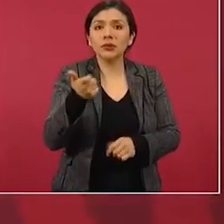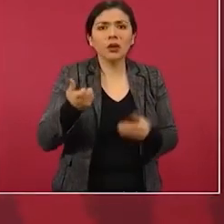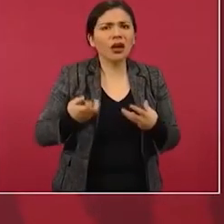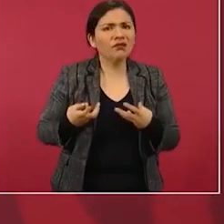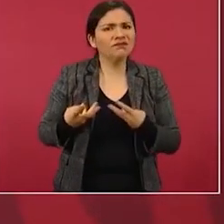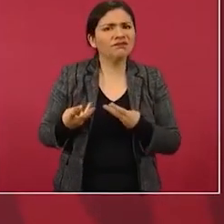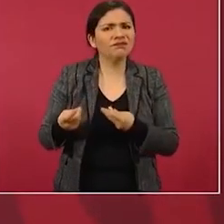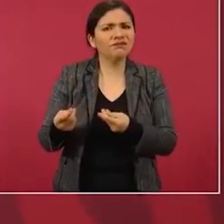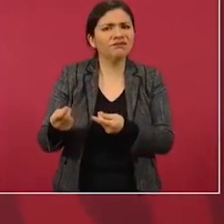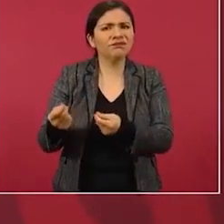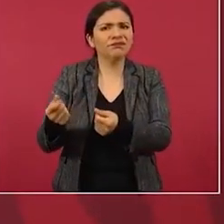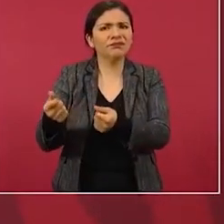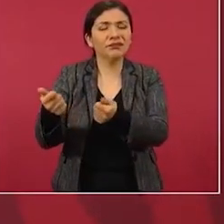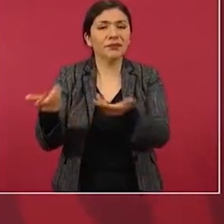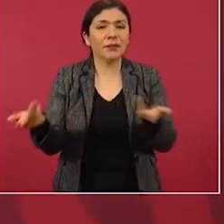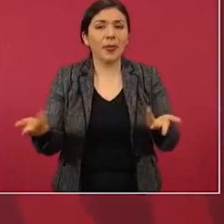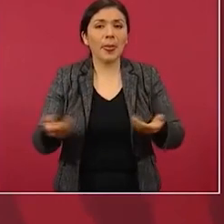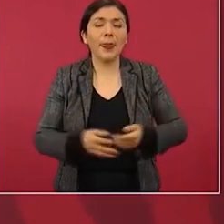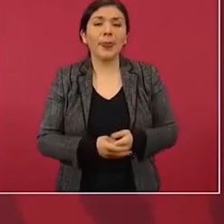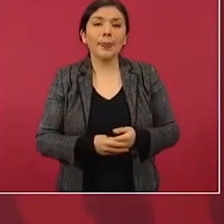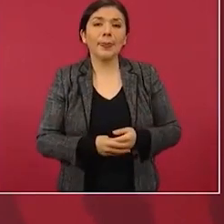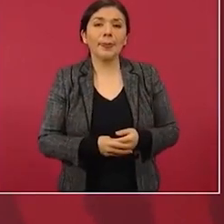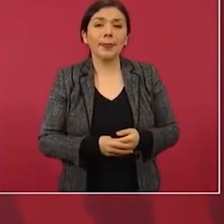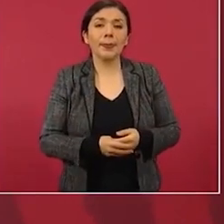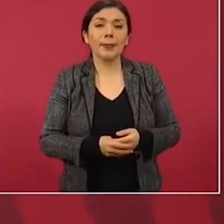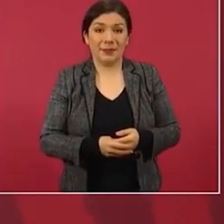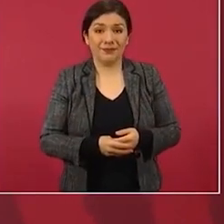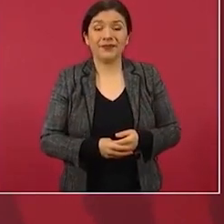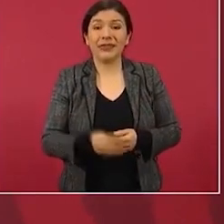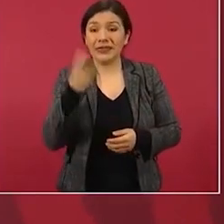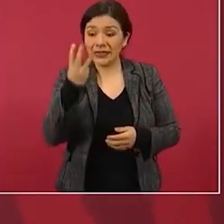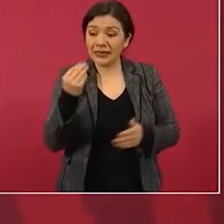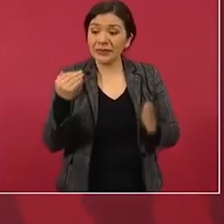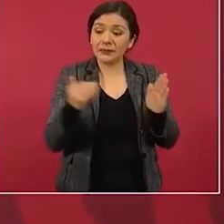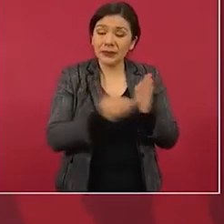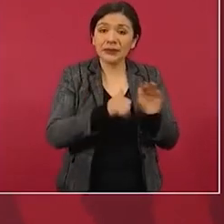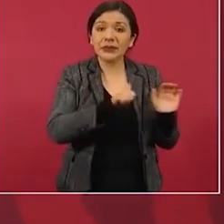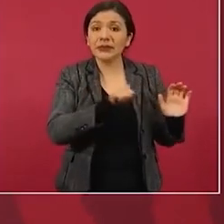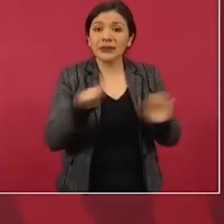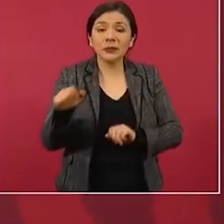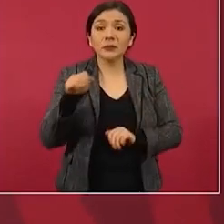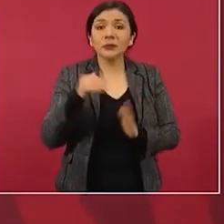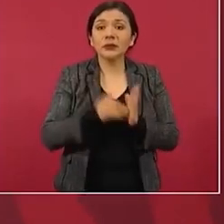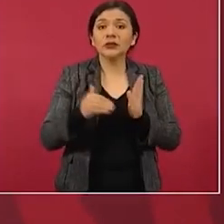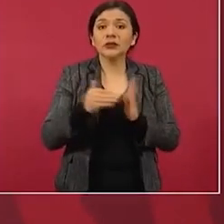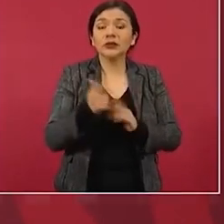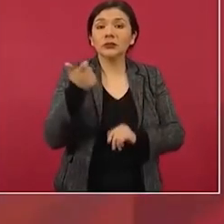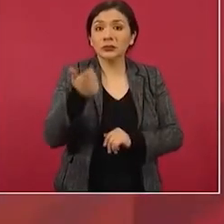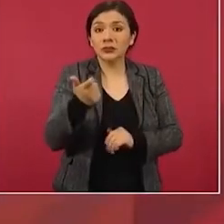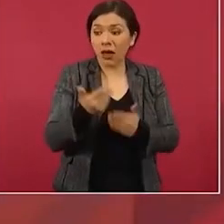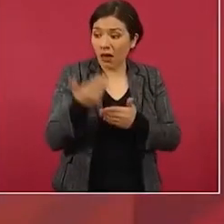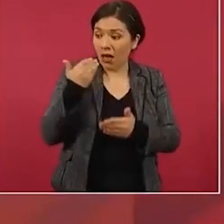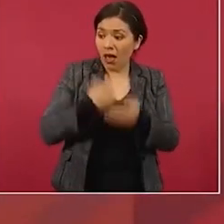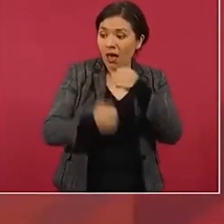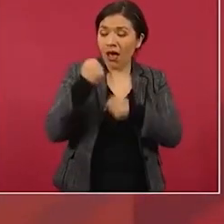3 mil 600 millones de pesos. En el 2018,